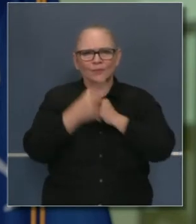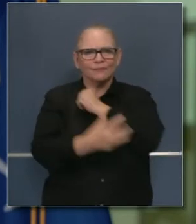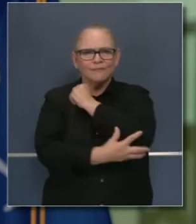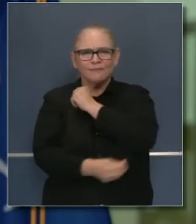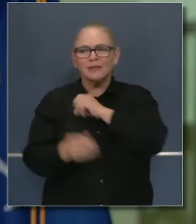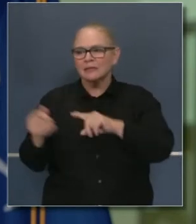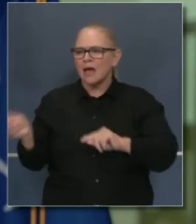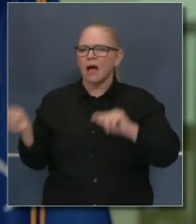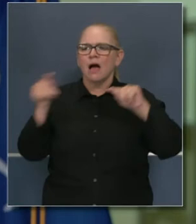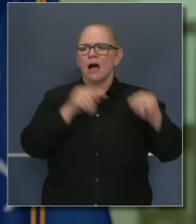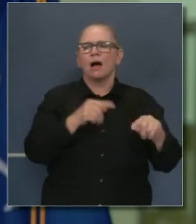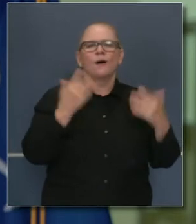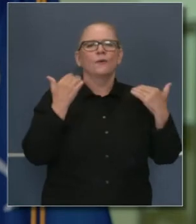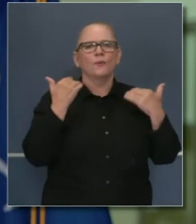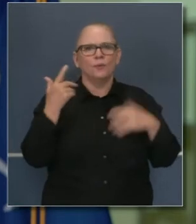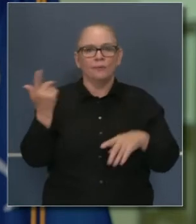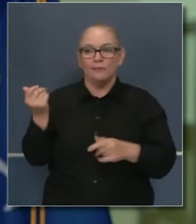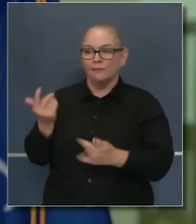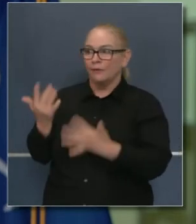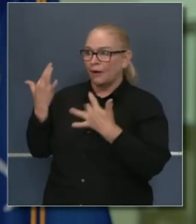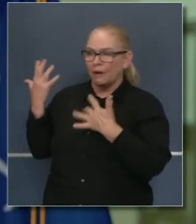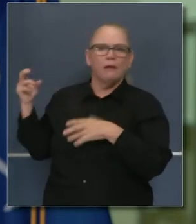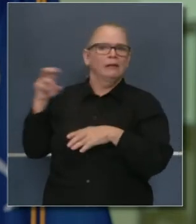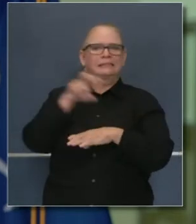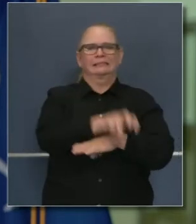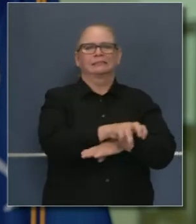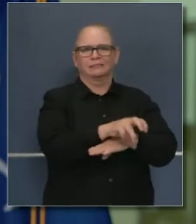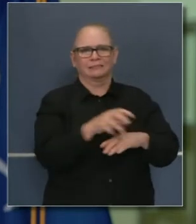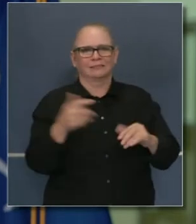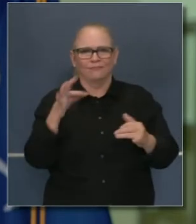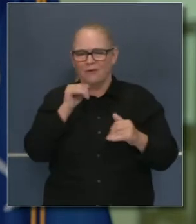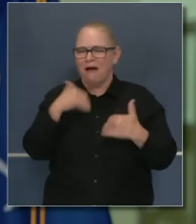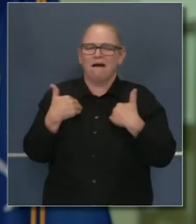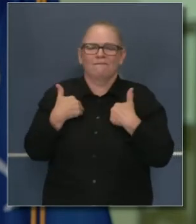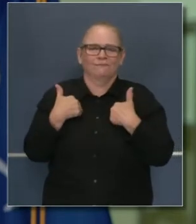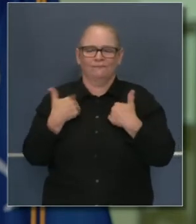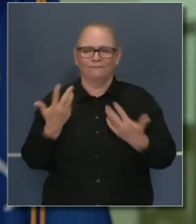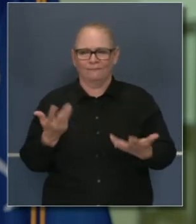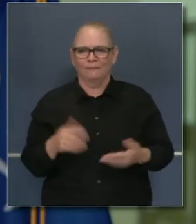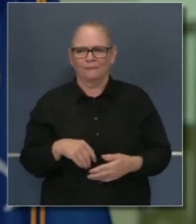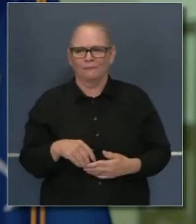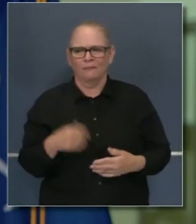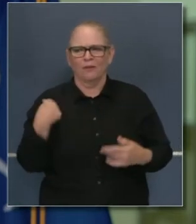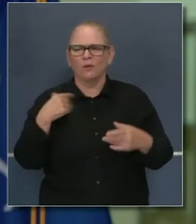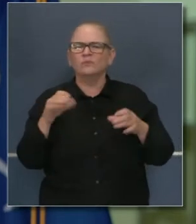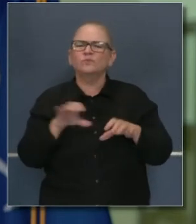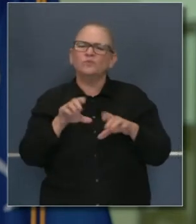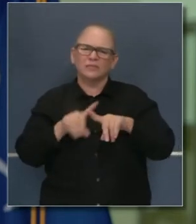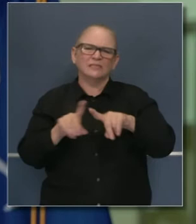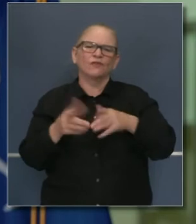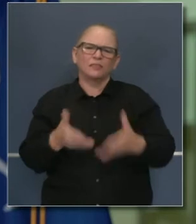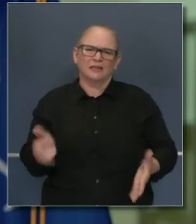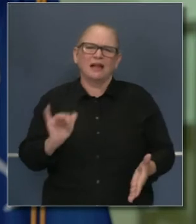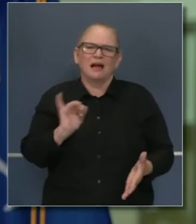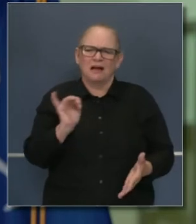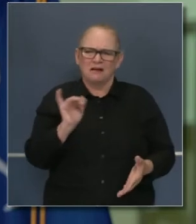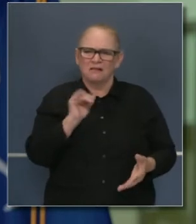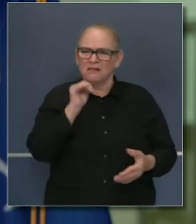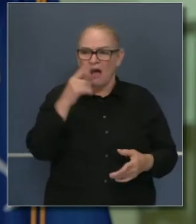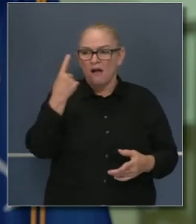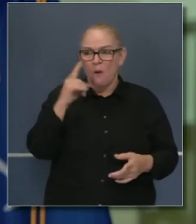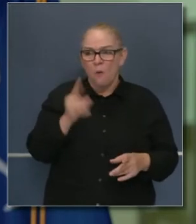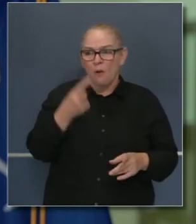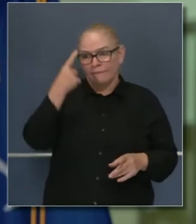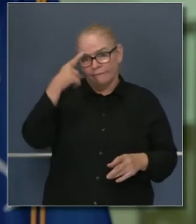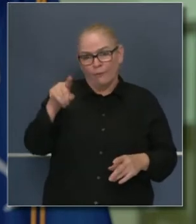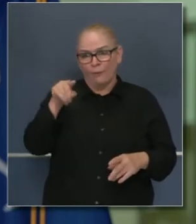posible y a la extensión posible en el estado y con los contrapartes del condado para apoyar esas actividades, particularmente no solamente con